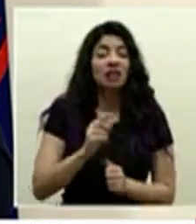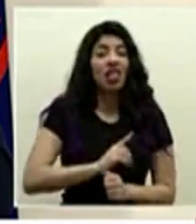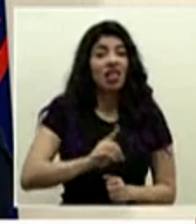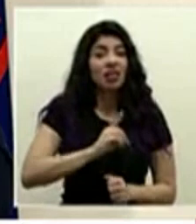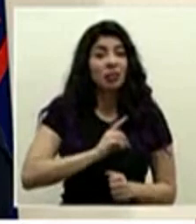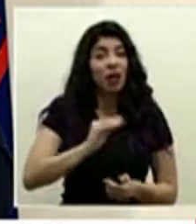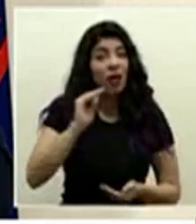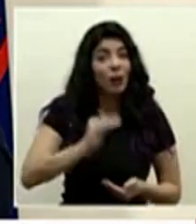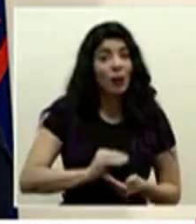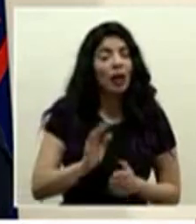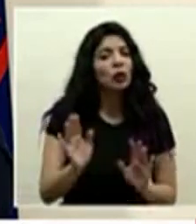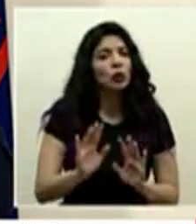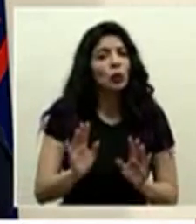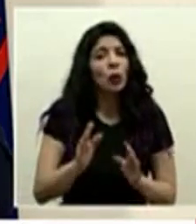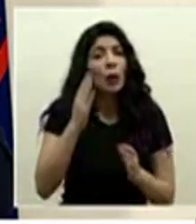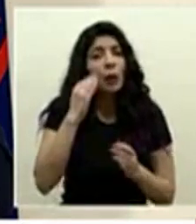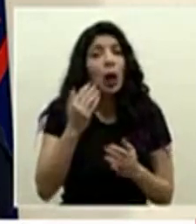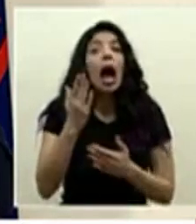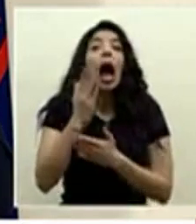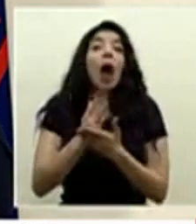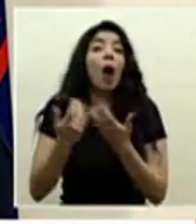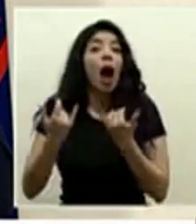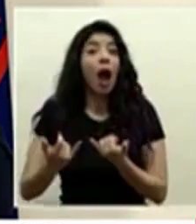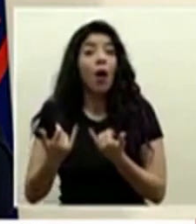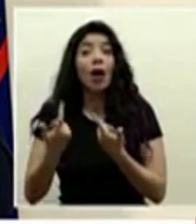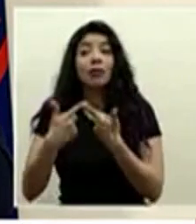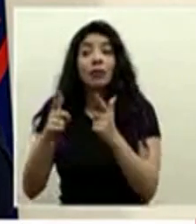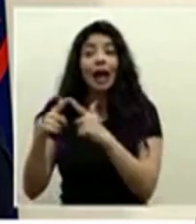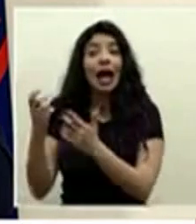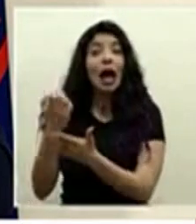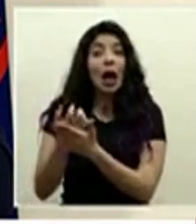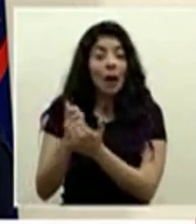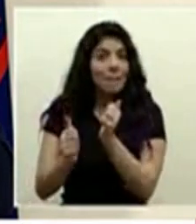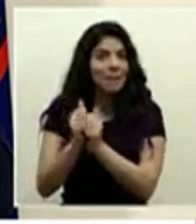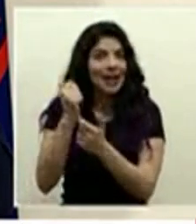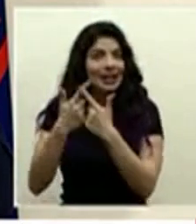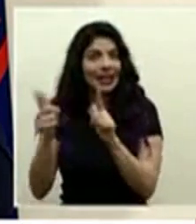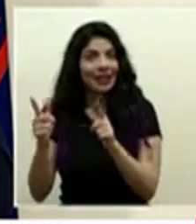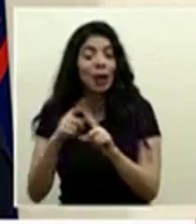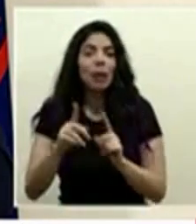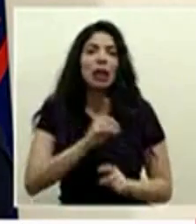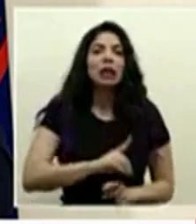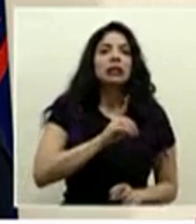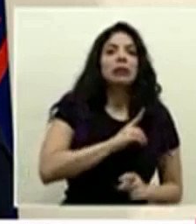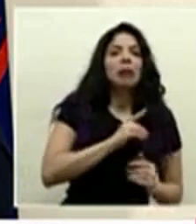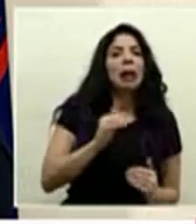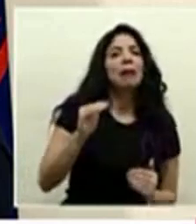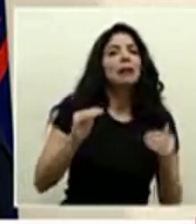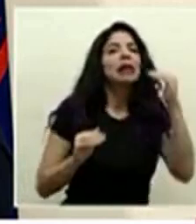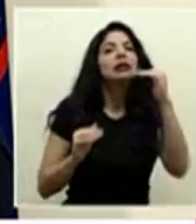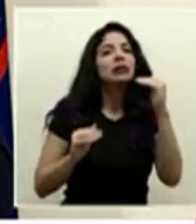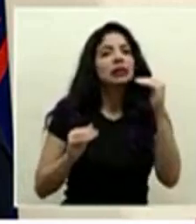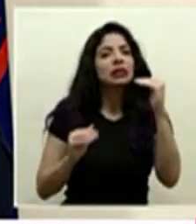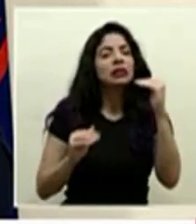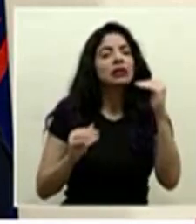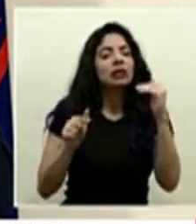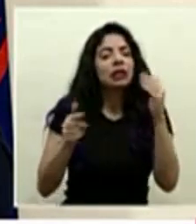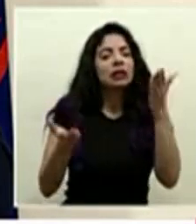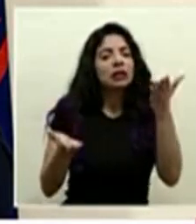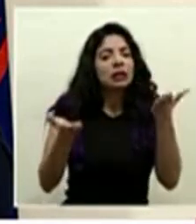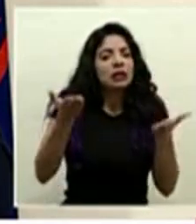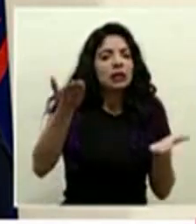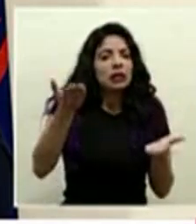aun cuando hay más libertades económicas entonces es un balance que requiere de un manejo